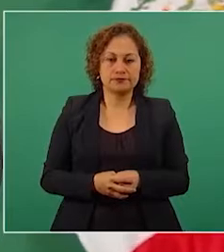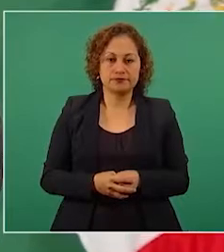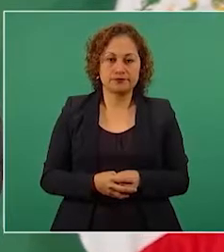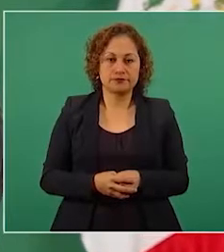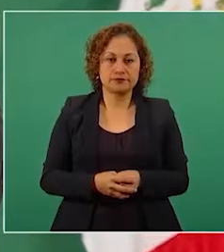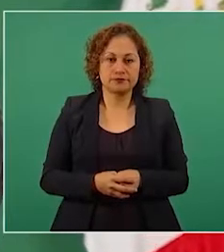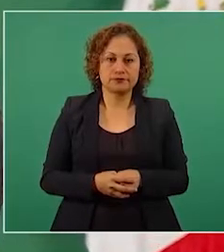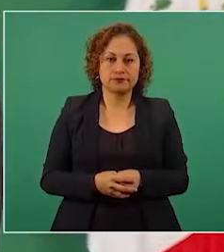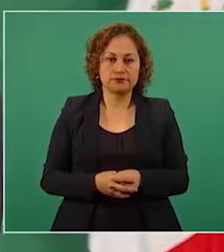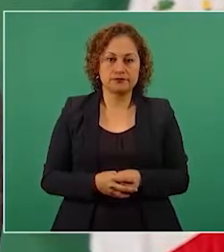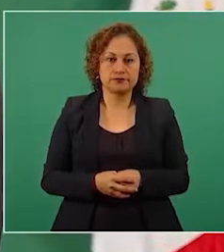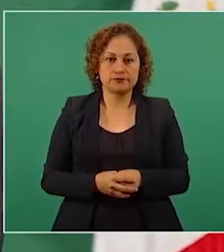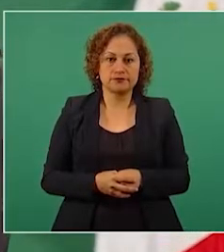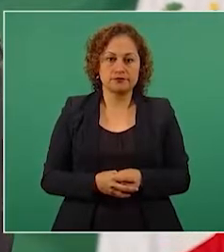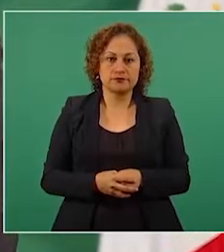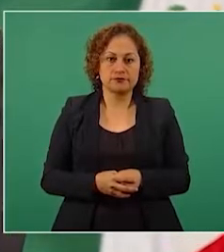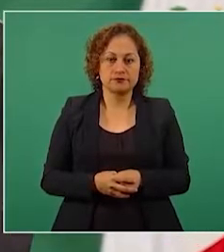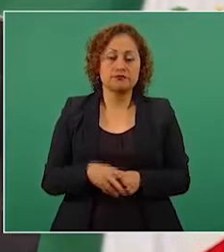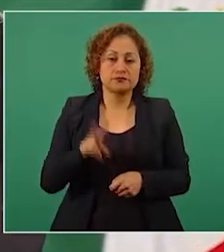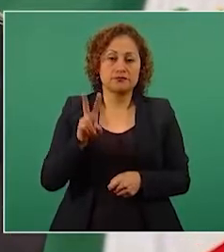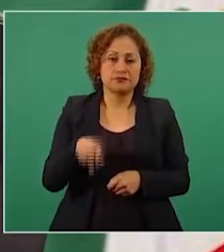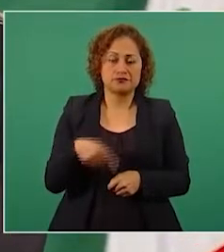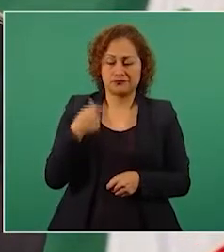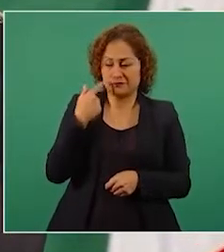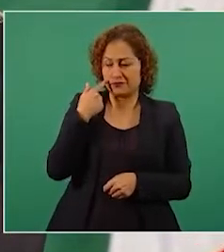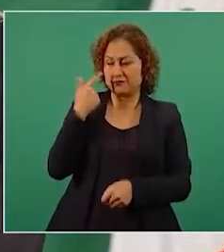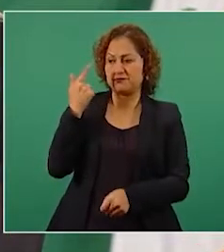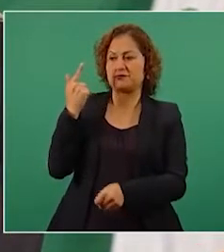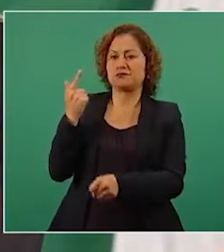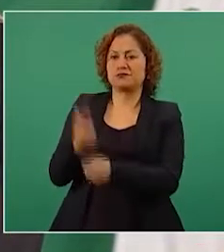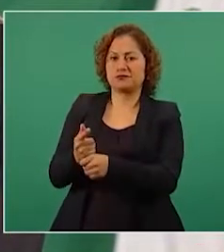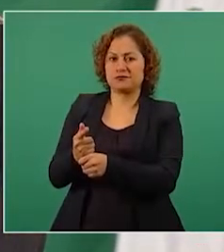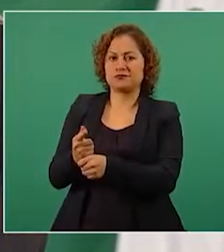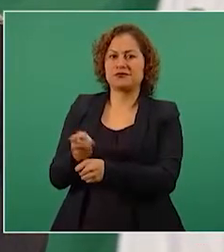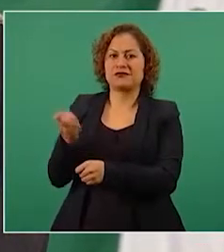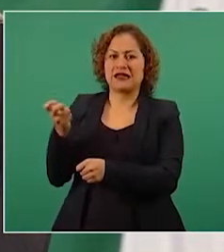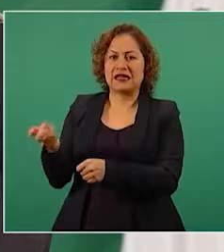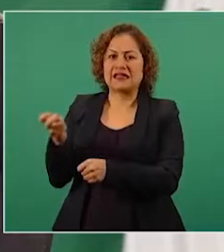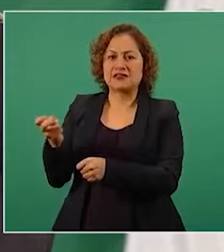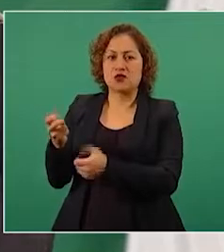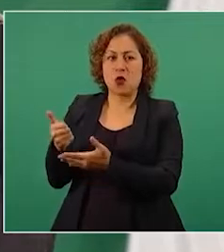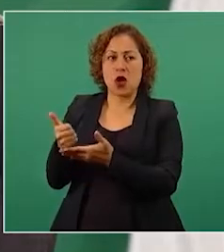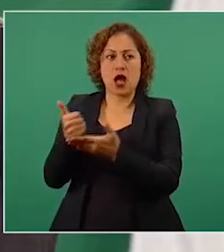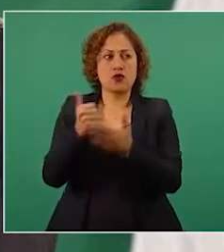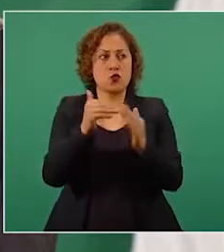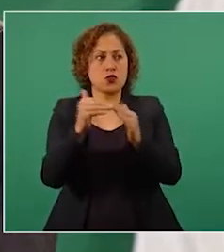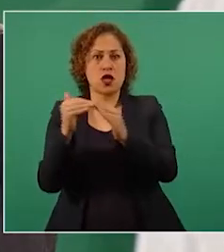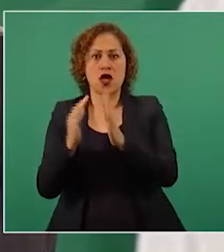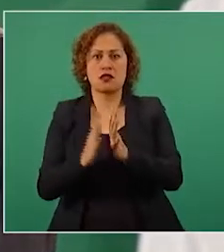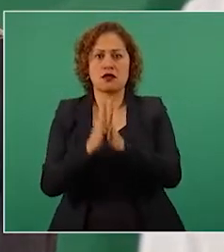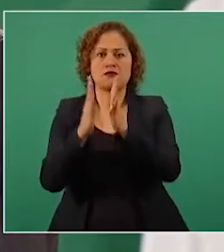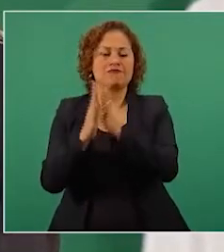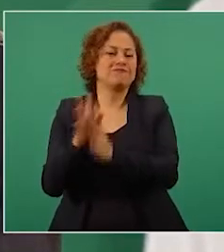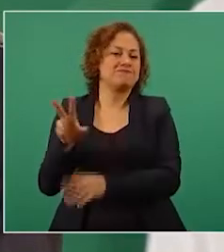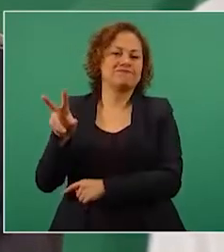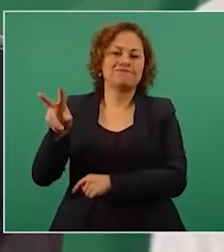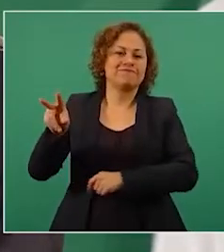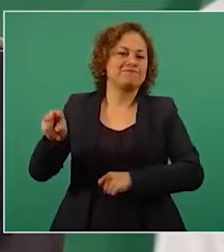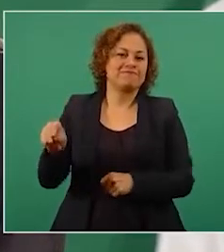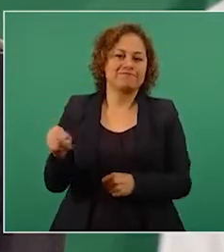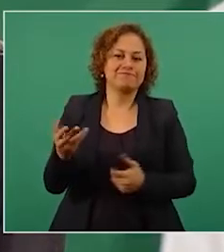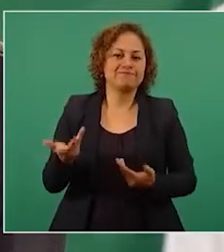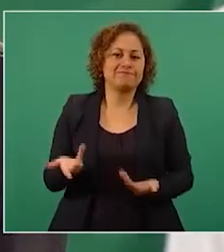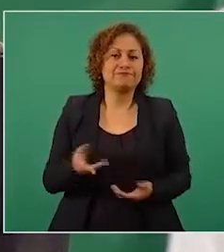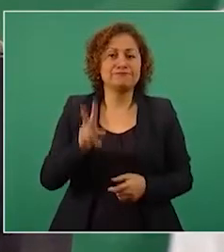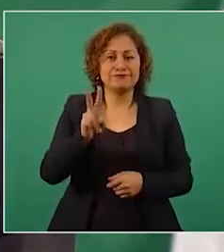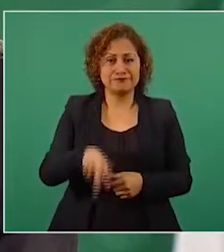es un golpe a la democracia, a la incipiente democracia